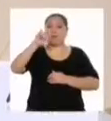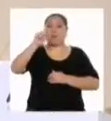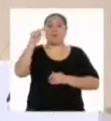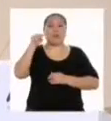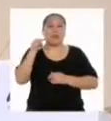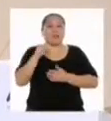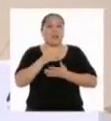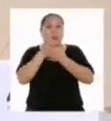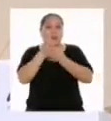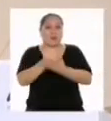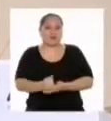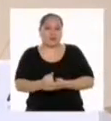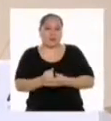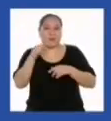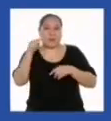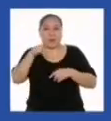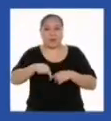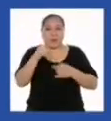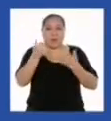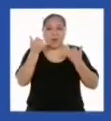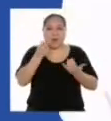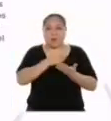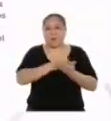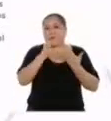nuestro punto de partida para la actividad de hoy.